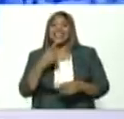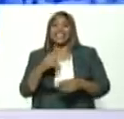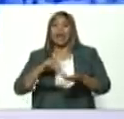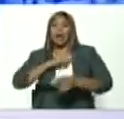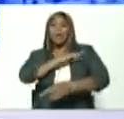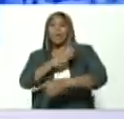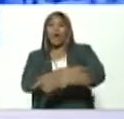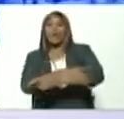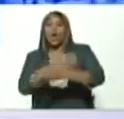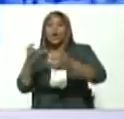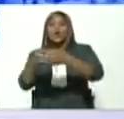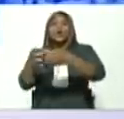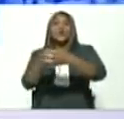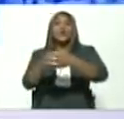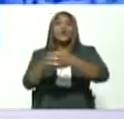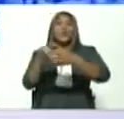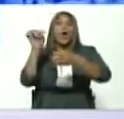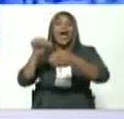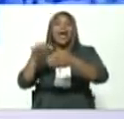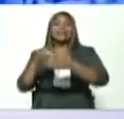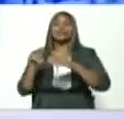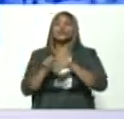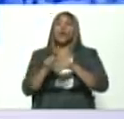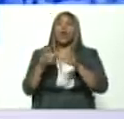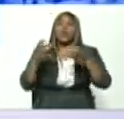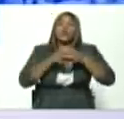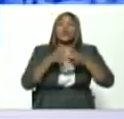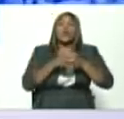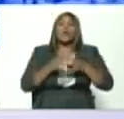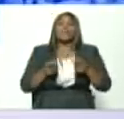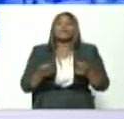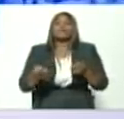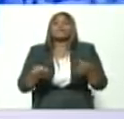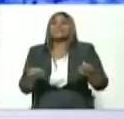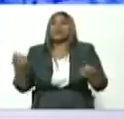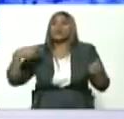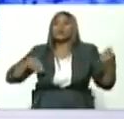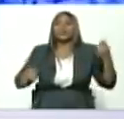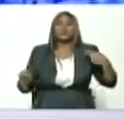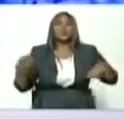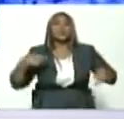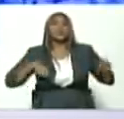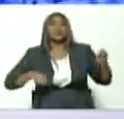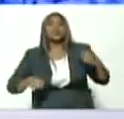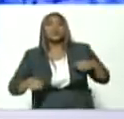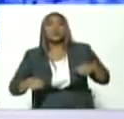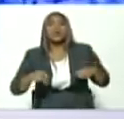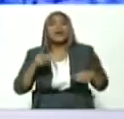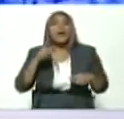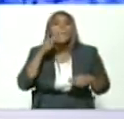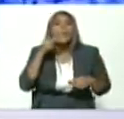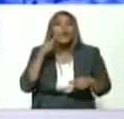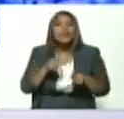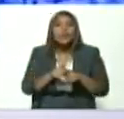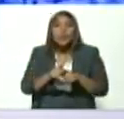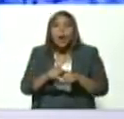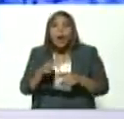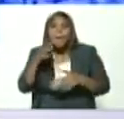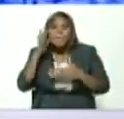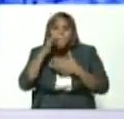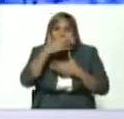élite de unas élites económicas enriquecidas de unas élites políticas que actúan como mafia